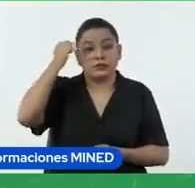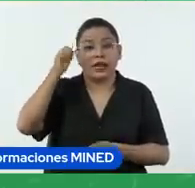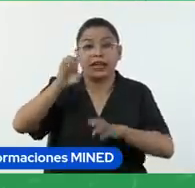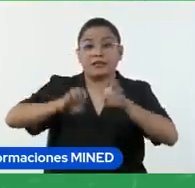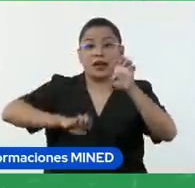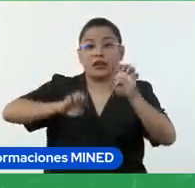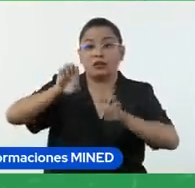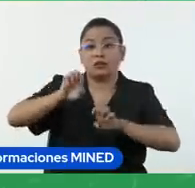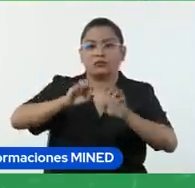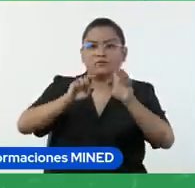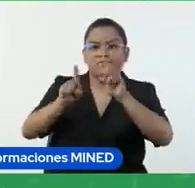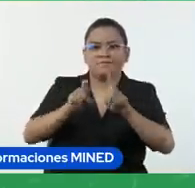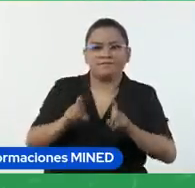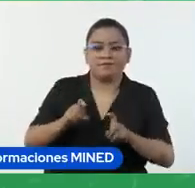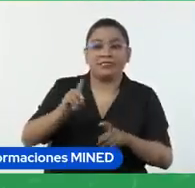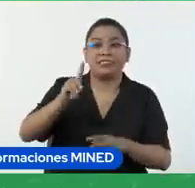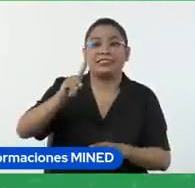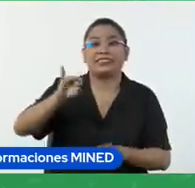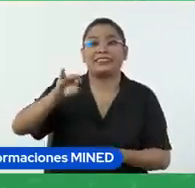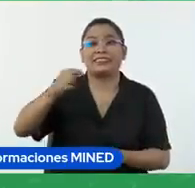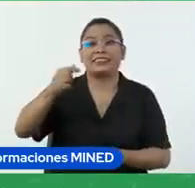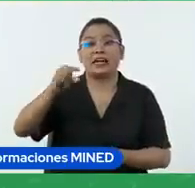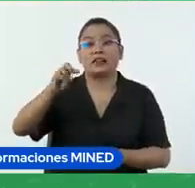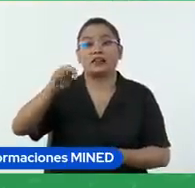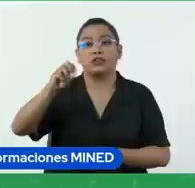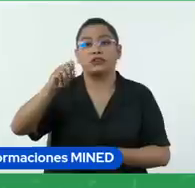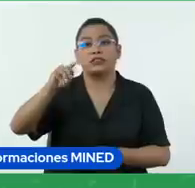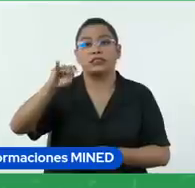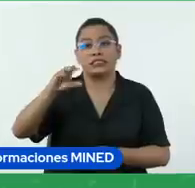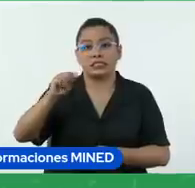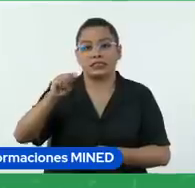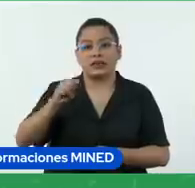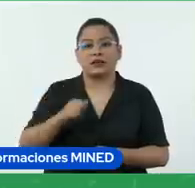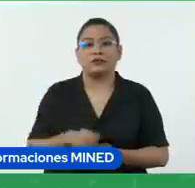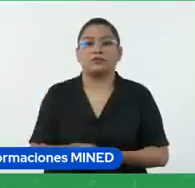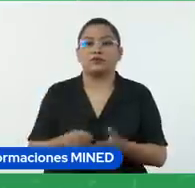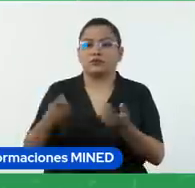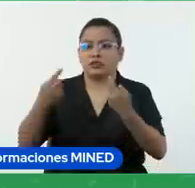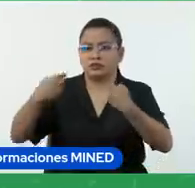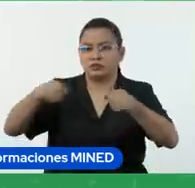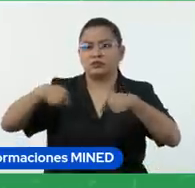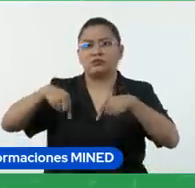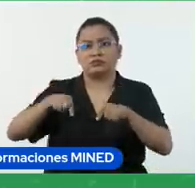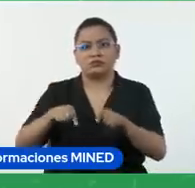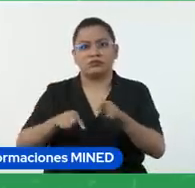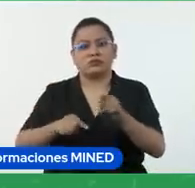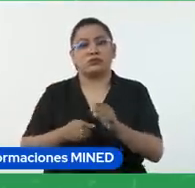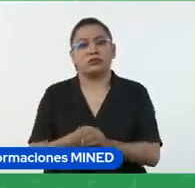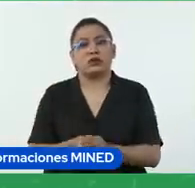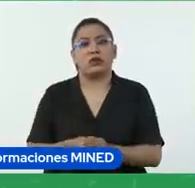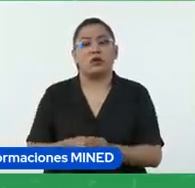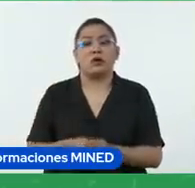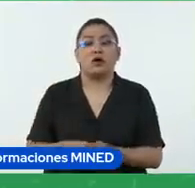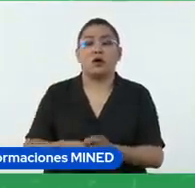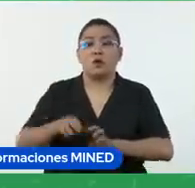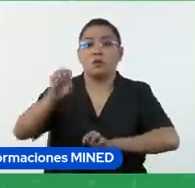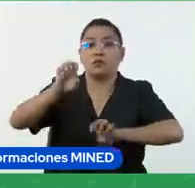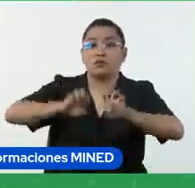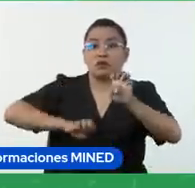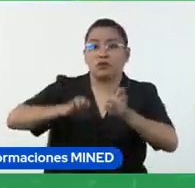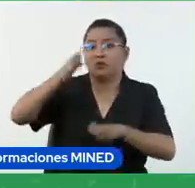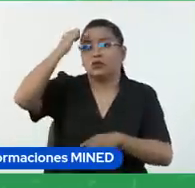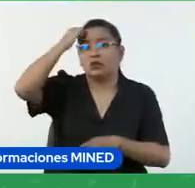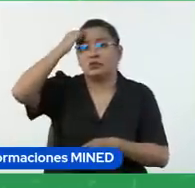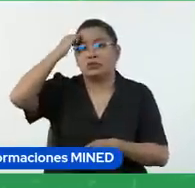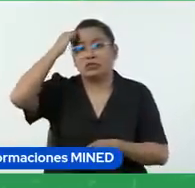diagnóstica. Durante el proceso, a una evaluación formativa. Y ya finalizando, podría ser una sumativa, ¿verdad?